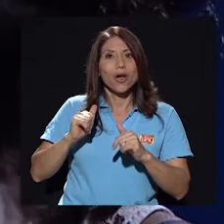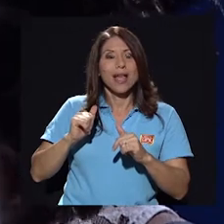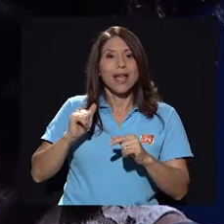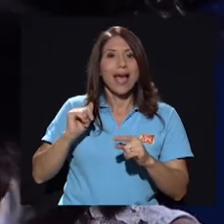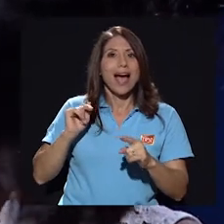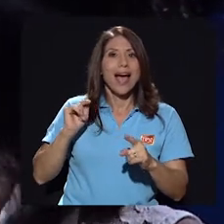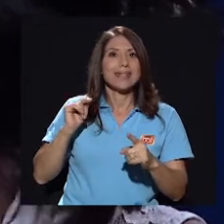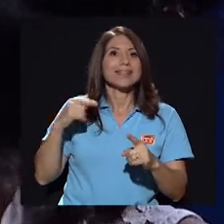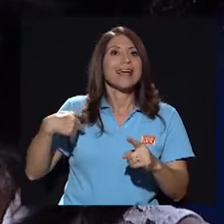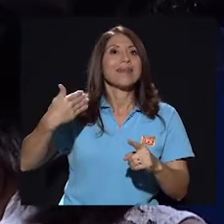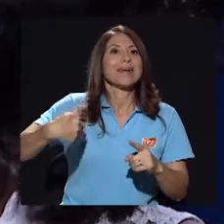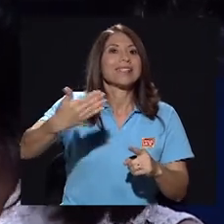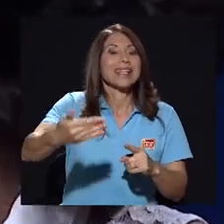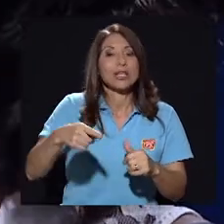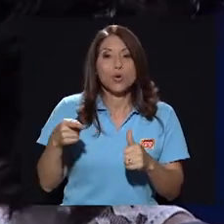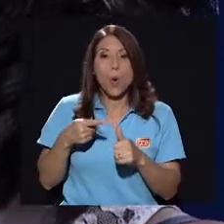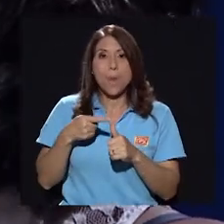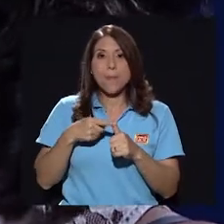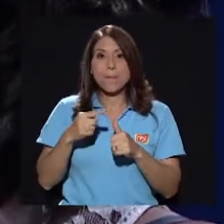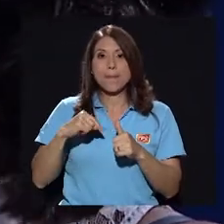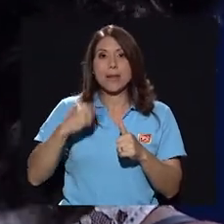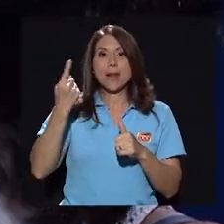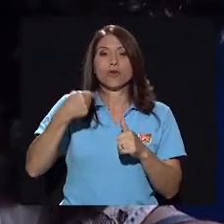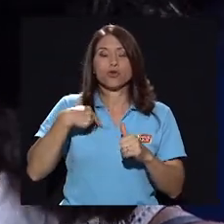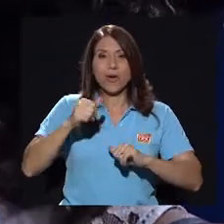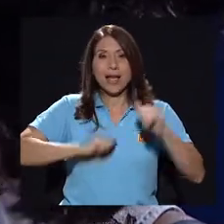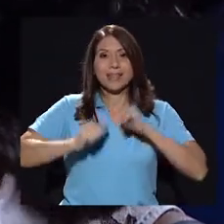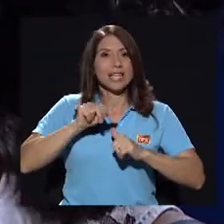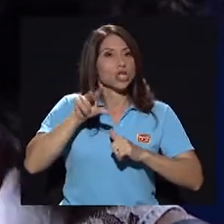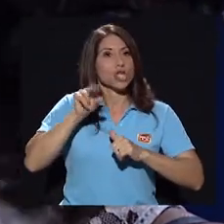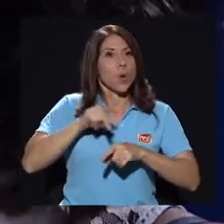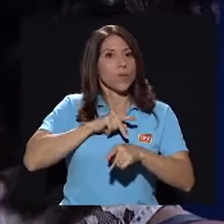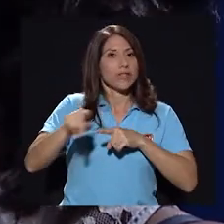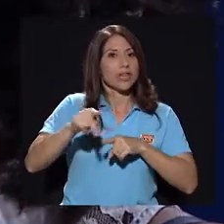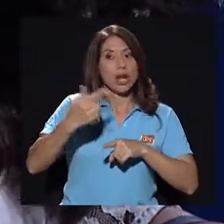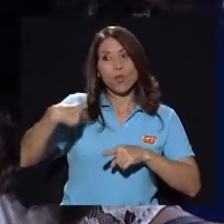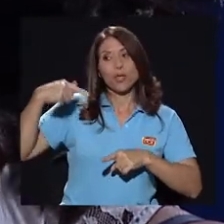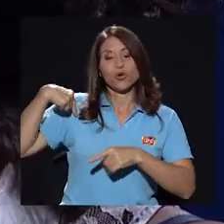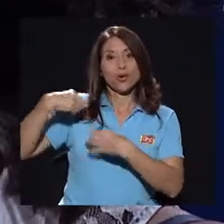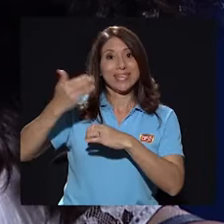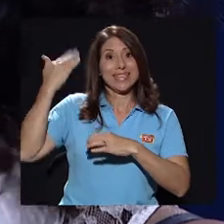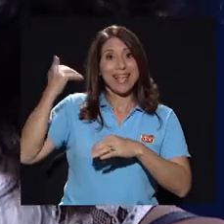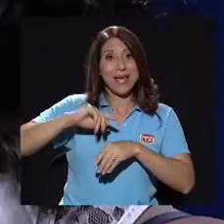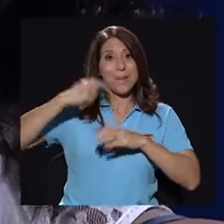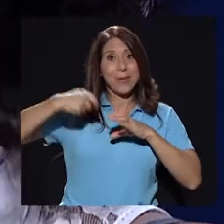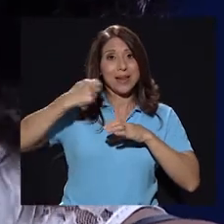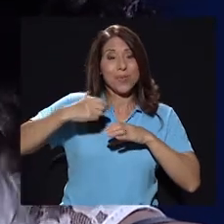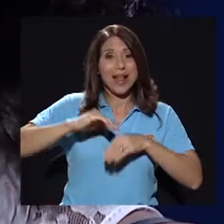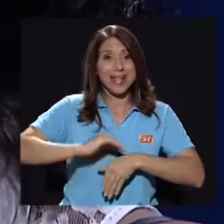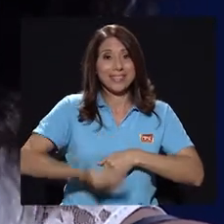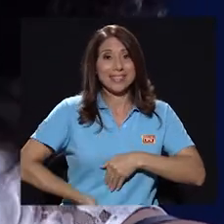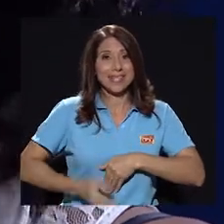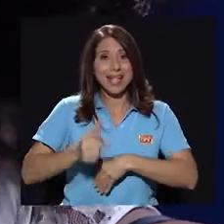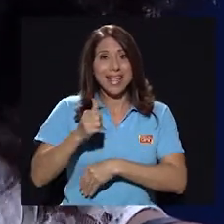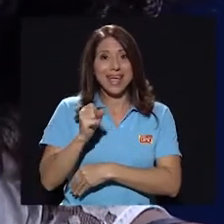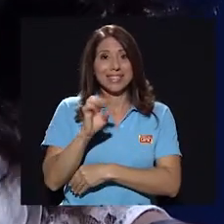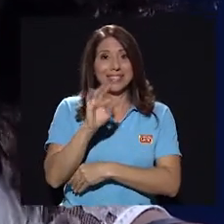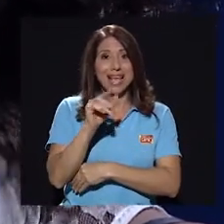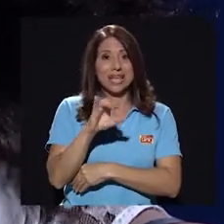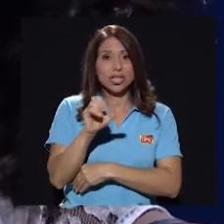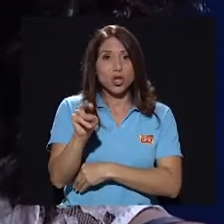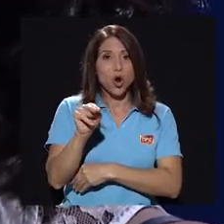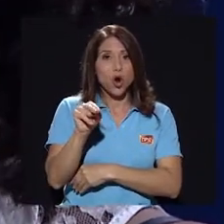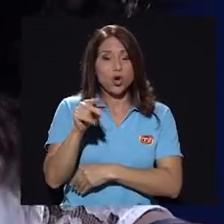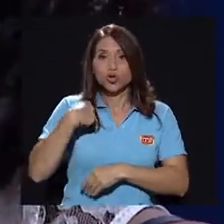más tarde, sino que yo empecé siendo actriz no profesional. Cuando yo hice Gestación yo no había estudiado actuación todavía y Nati, sí, Nati ya